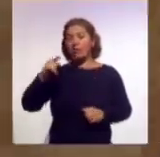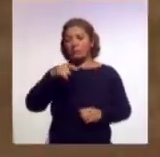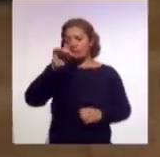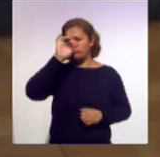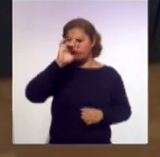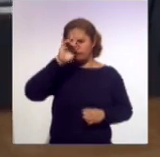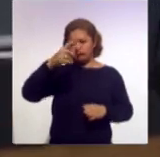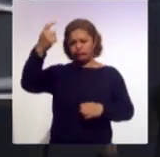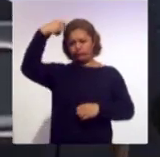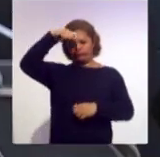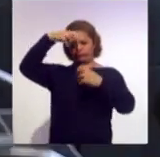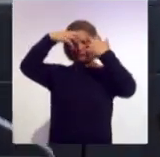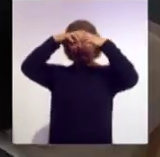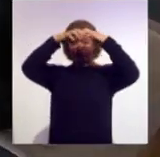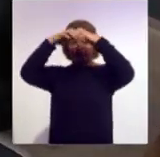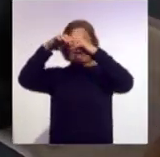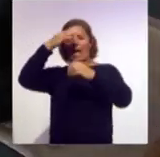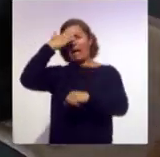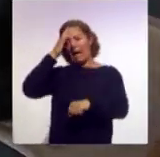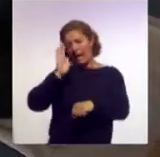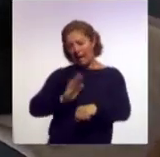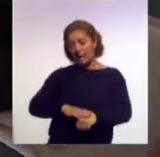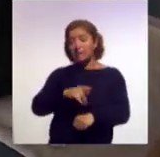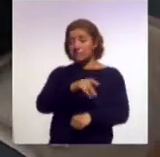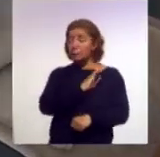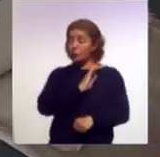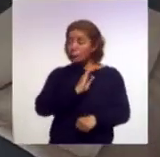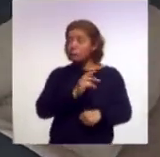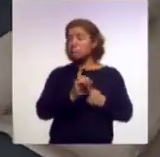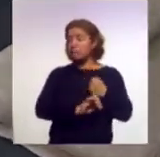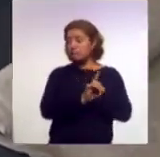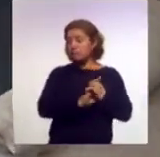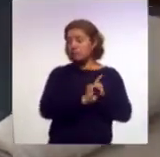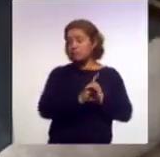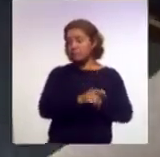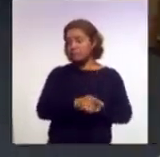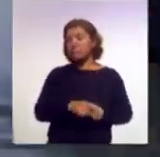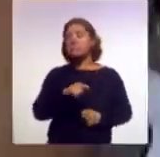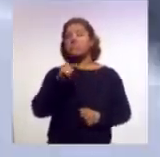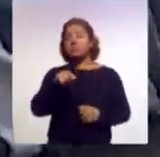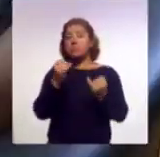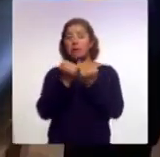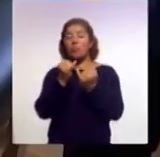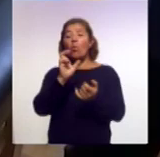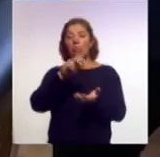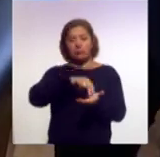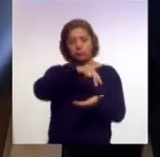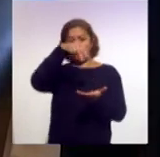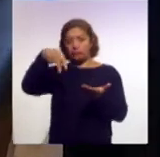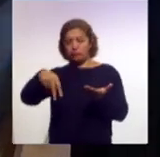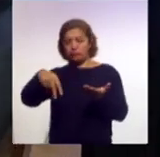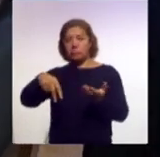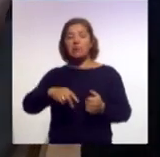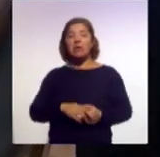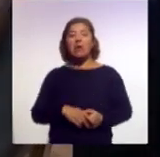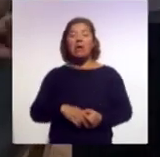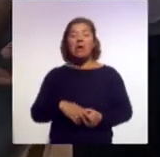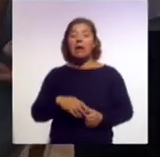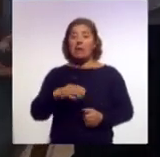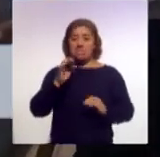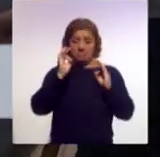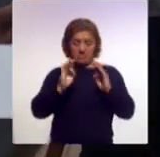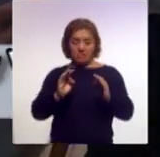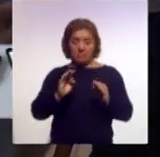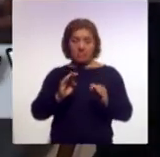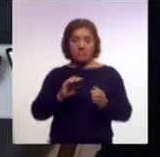posturas y cargas que provocan daño los riesgos están incluso al levantarse de la cama lo ideal es acostarse de lado